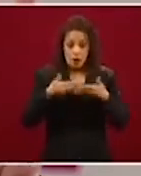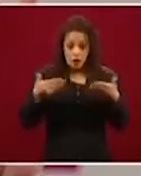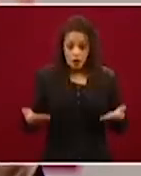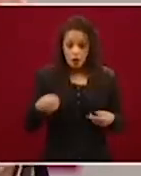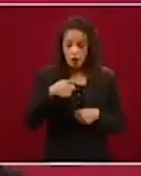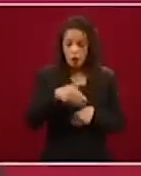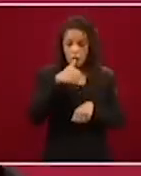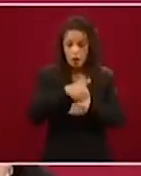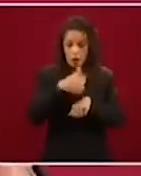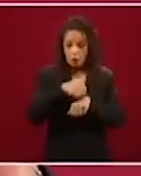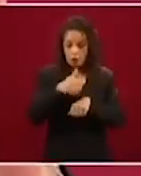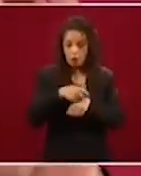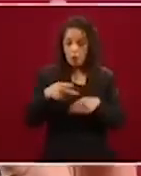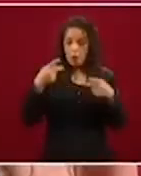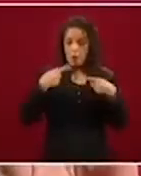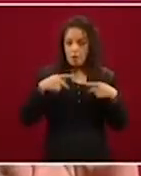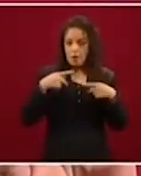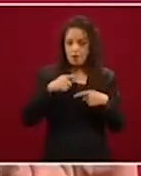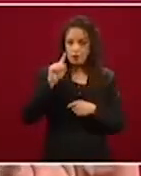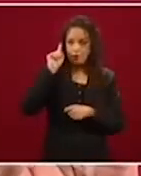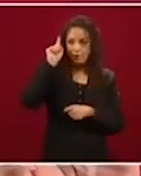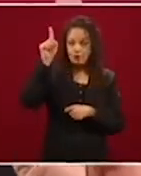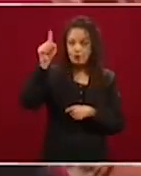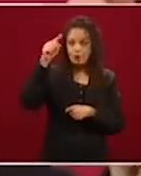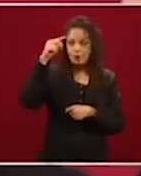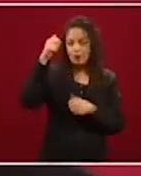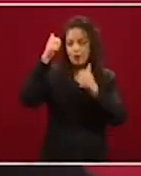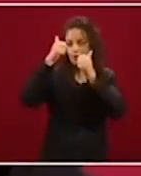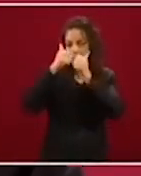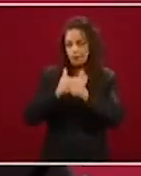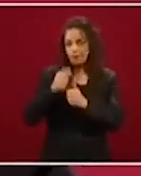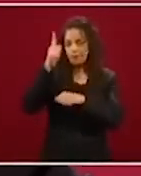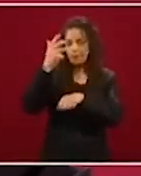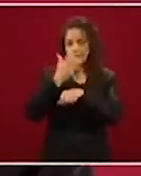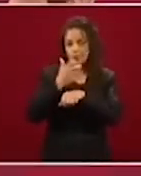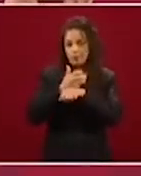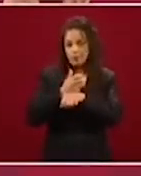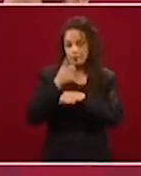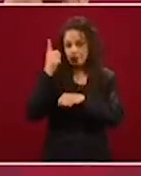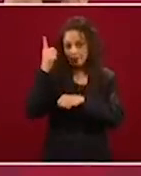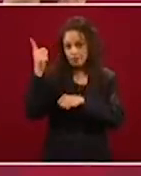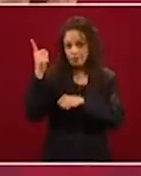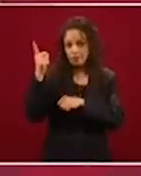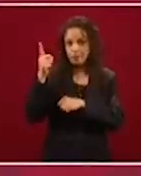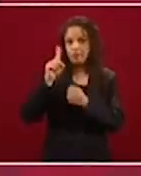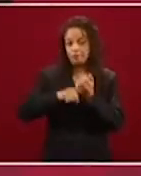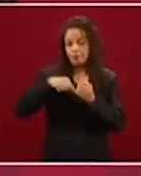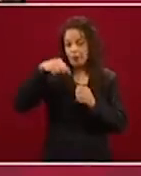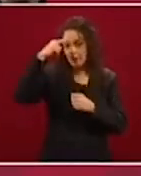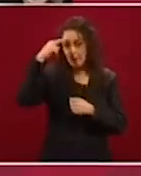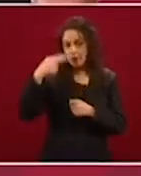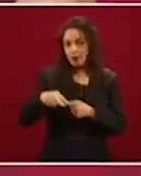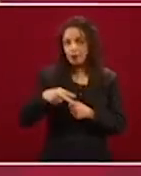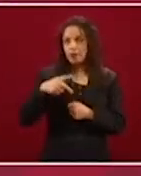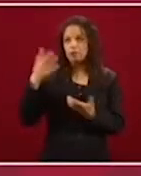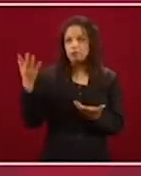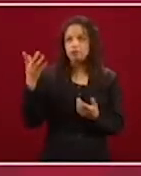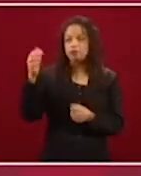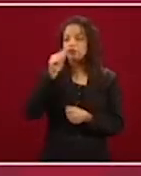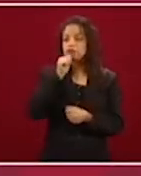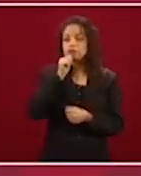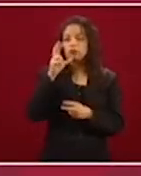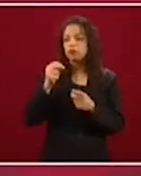connacionales que nos han pedido apoyo porque tienen esta enfermedad en los Estados Unidos no se nos ha dado todavía,